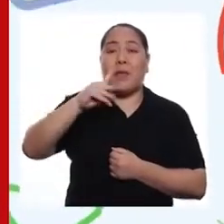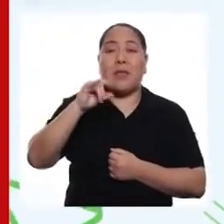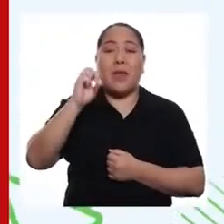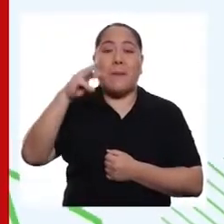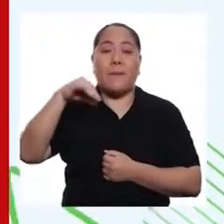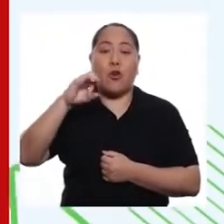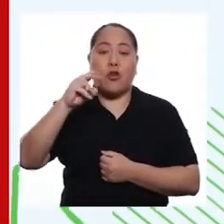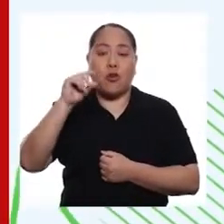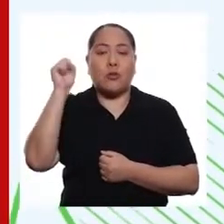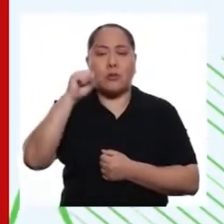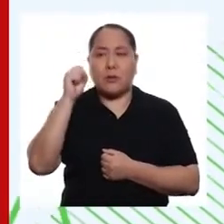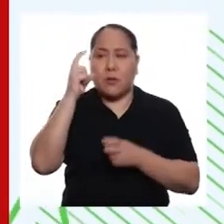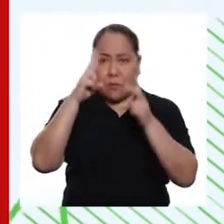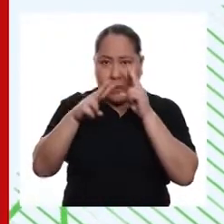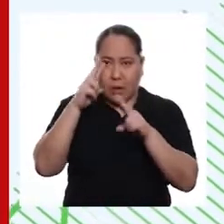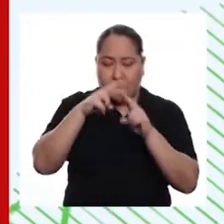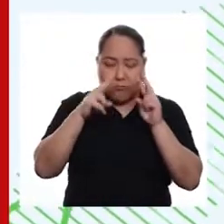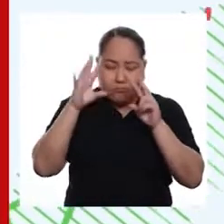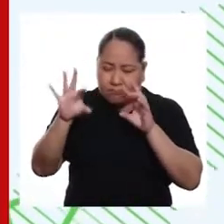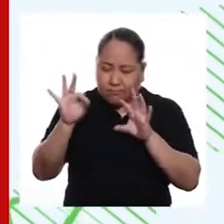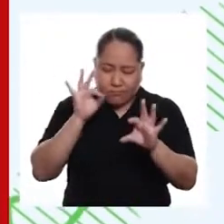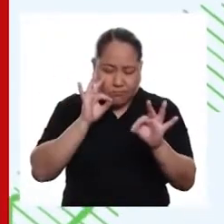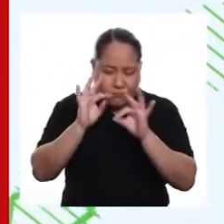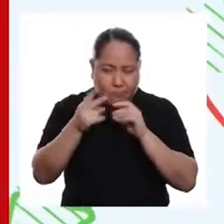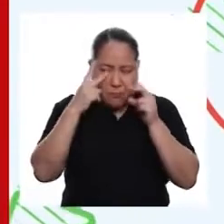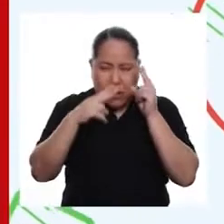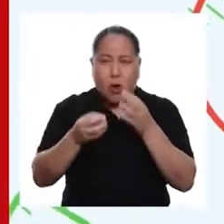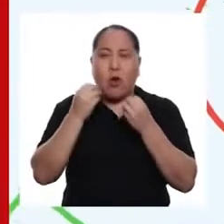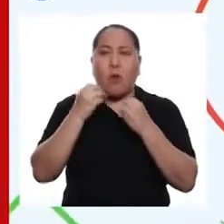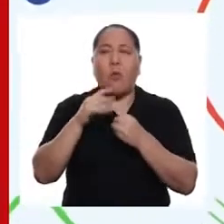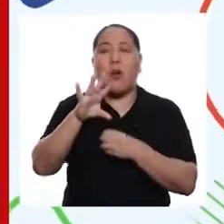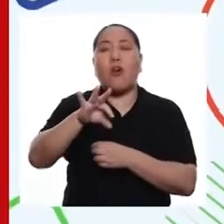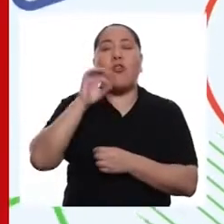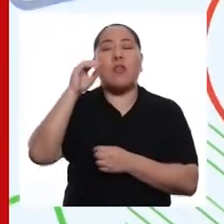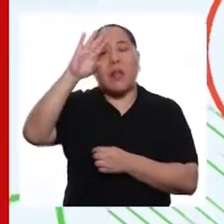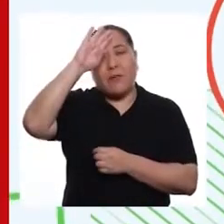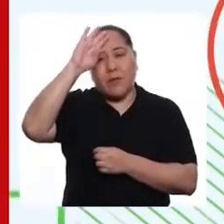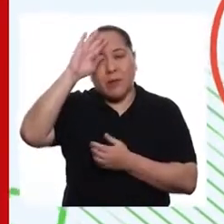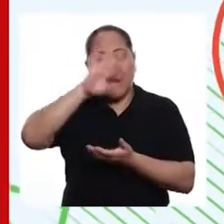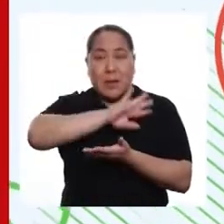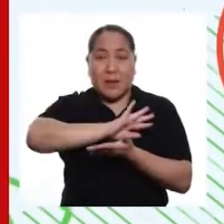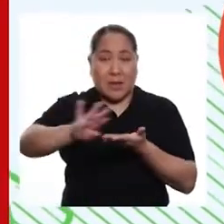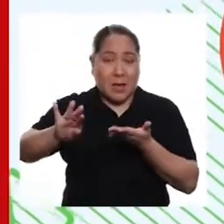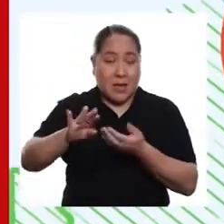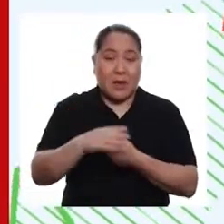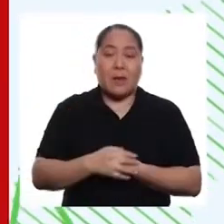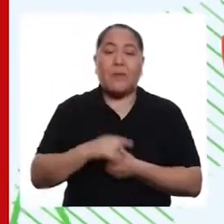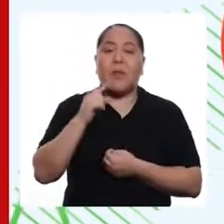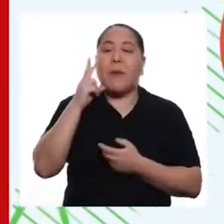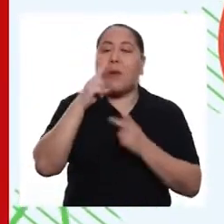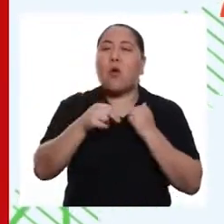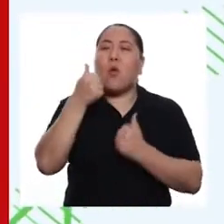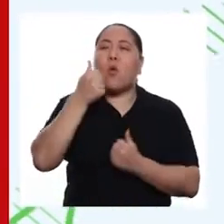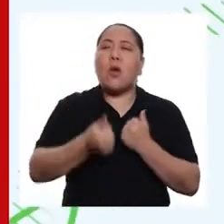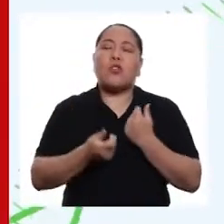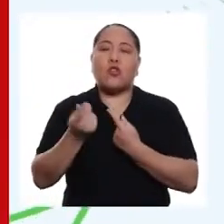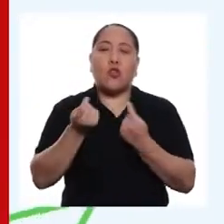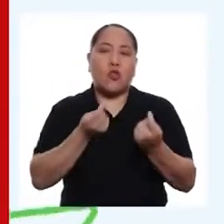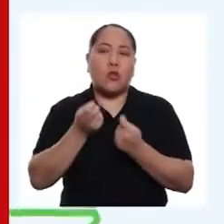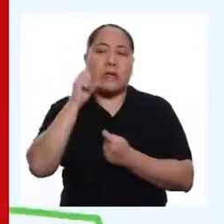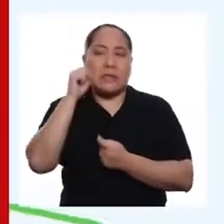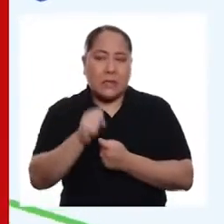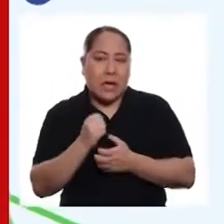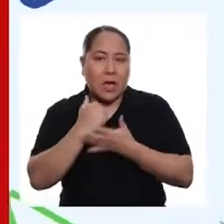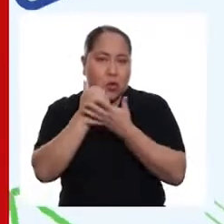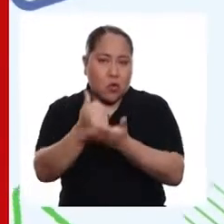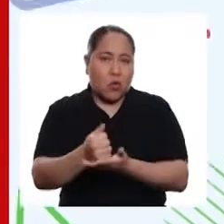efectivamente cuenta casos para poder identificar las causas de la enfermedad, para así poder eliminarla. Determina qué medidas de control